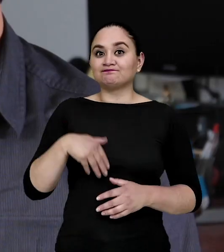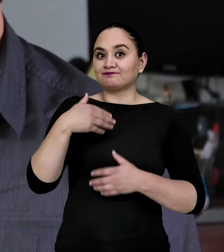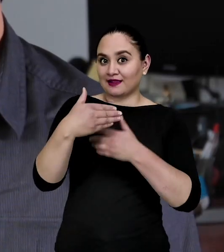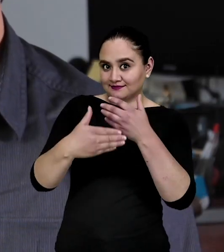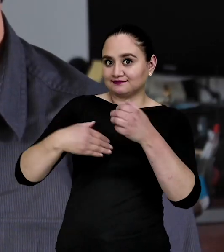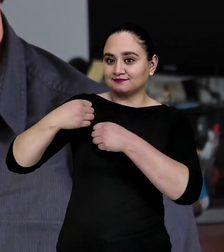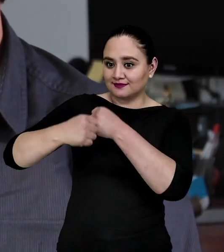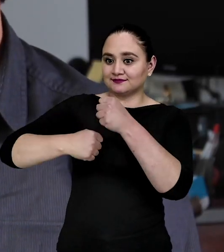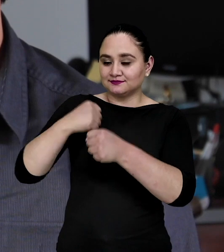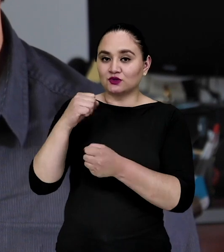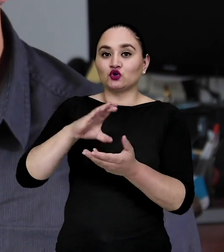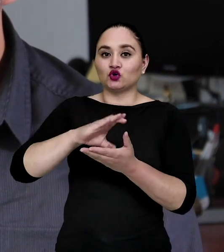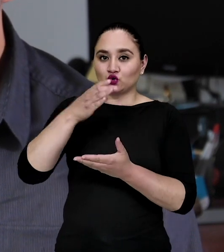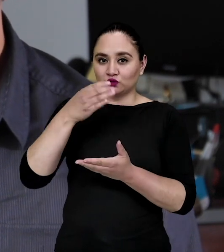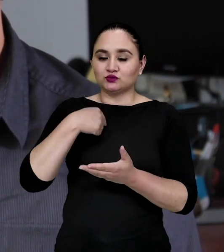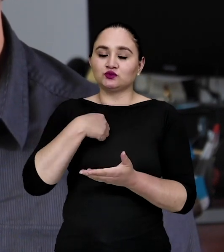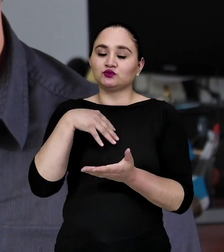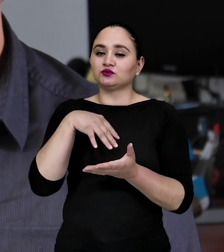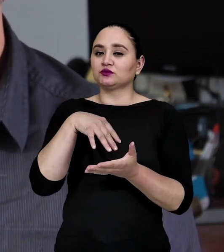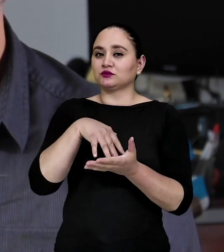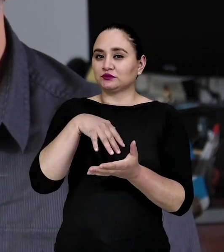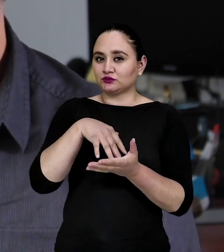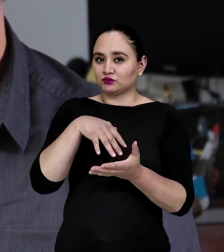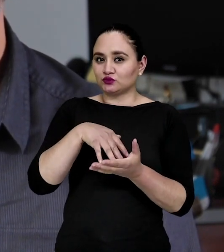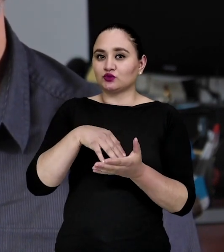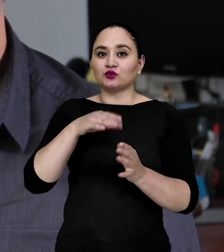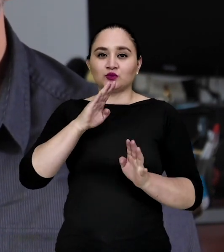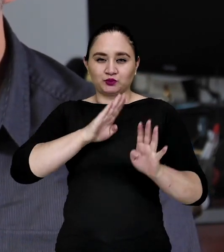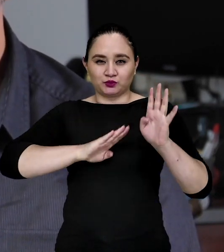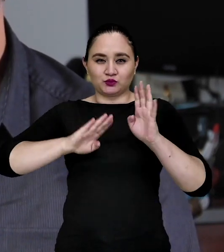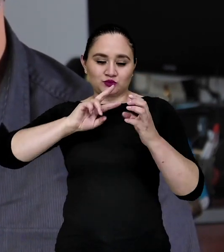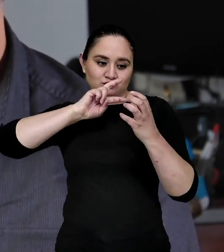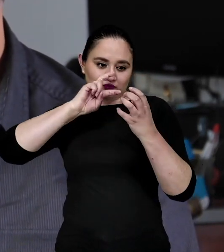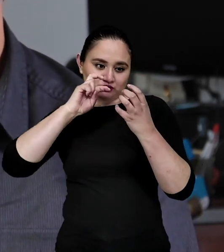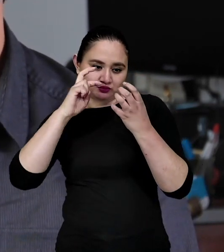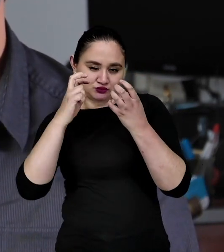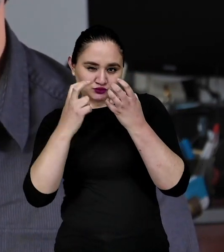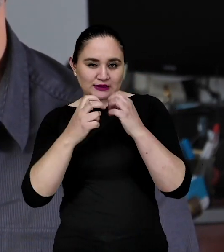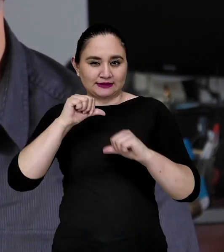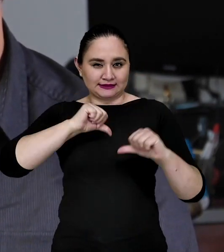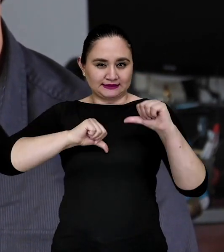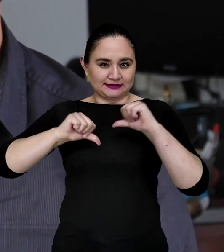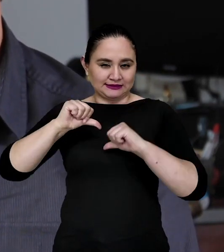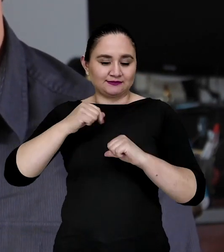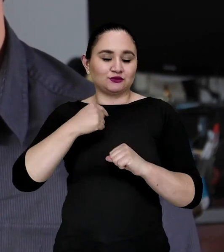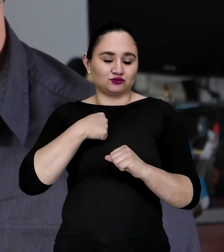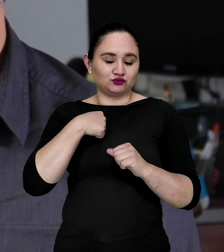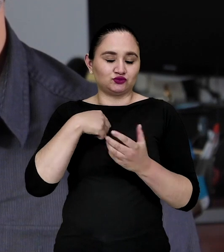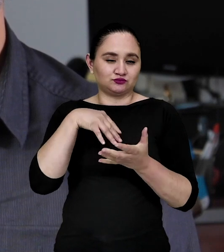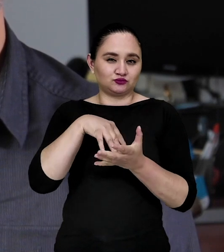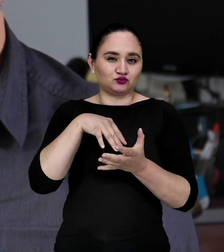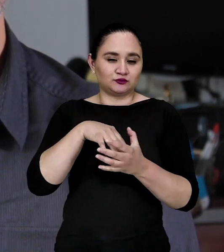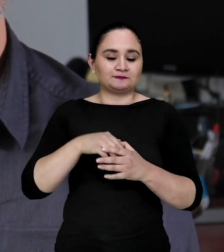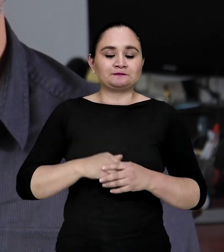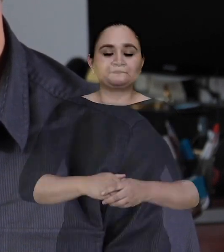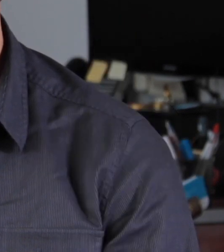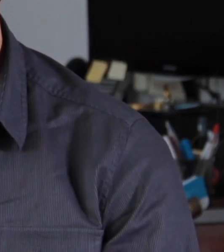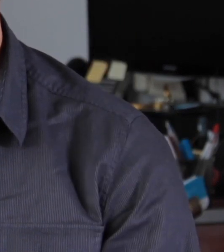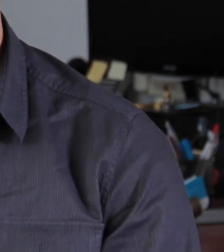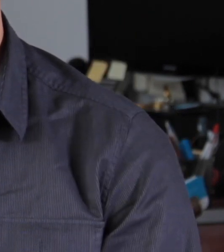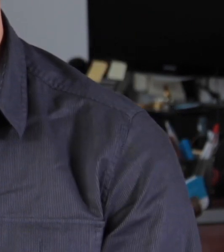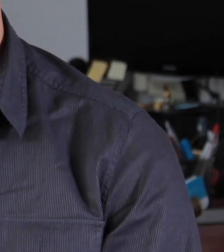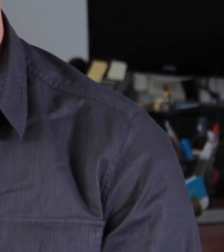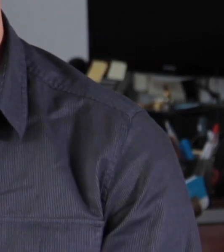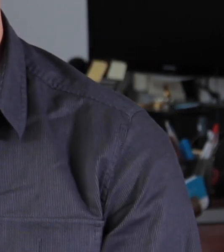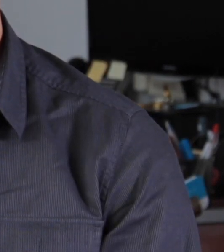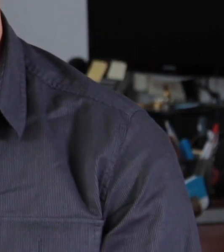Años más tarde yo en el colegio, yo estudié biología, químico-biólogo. Seguí esa especialización.